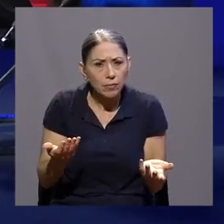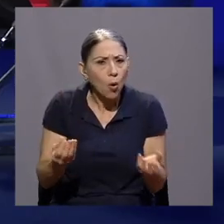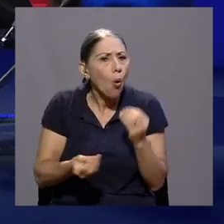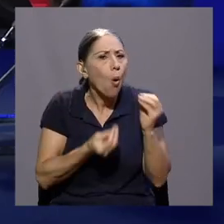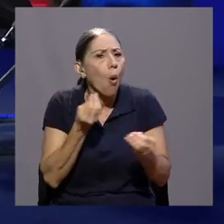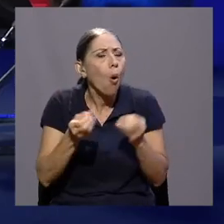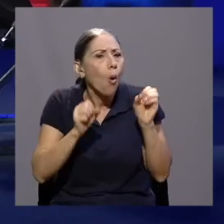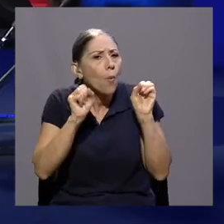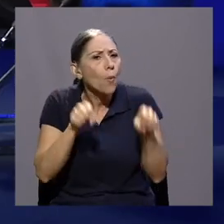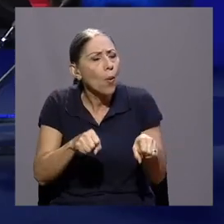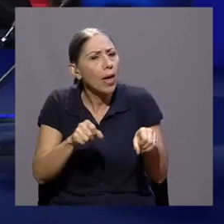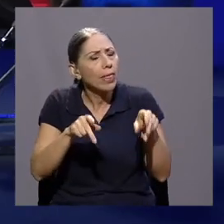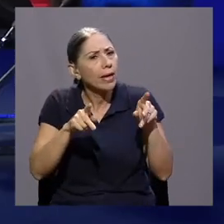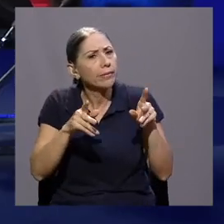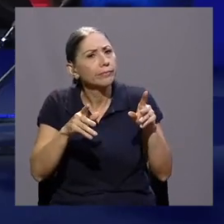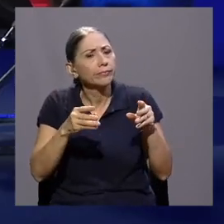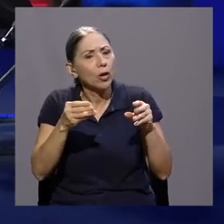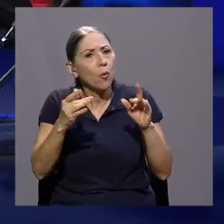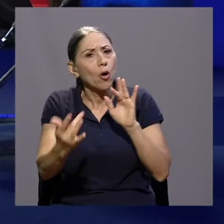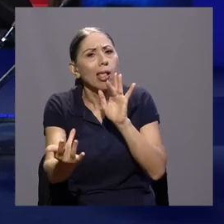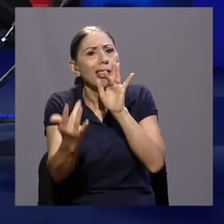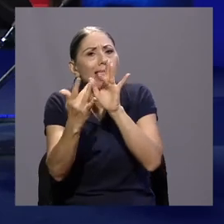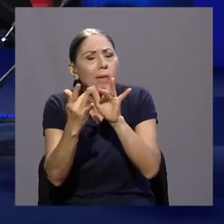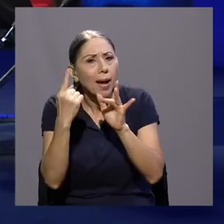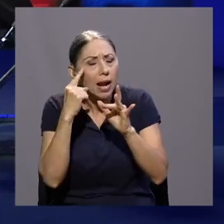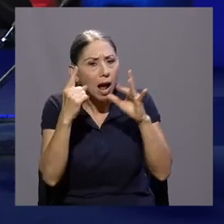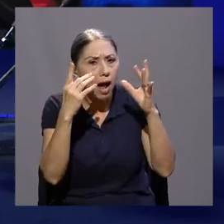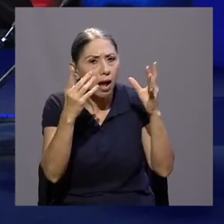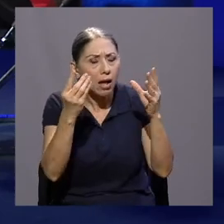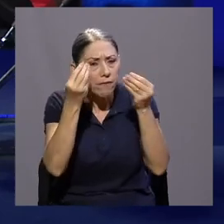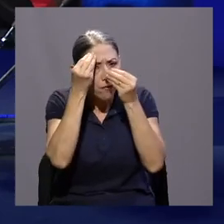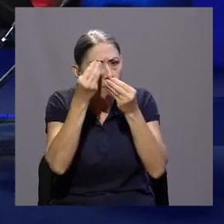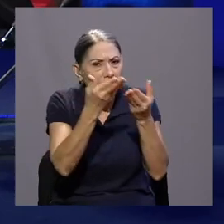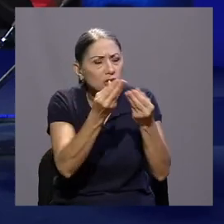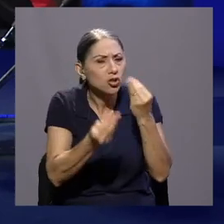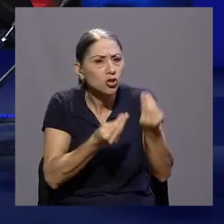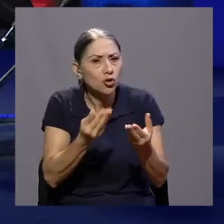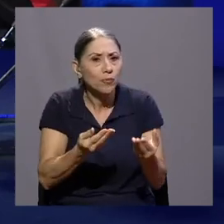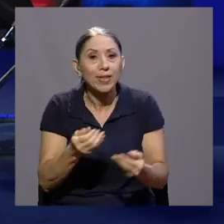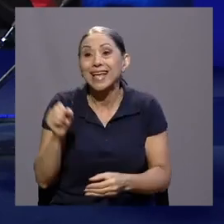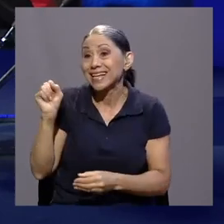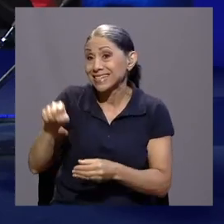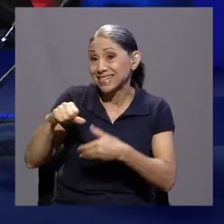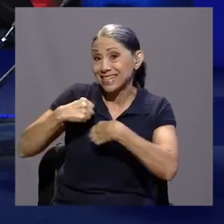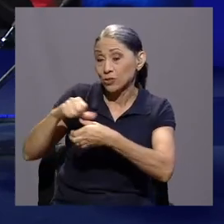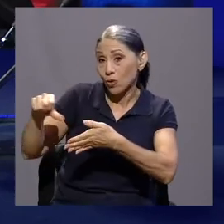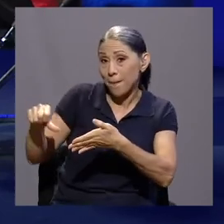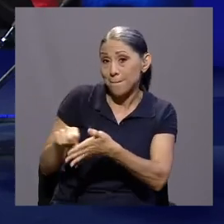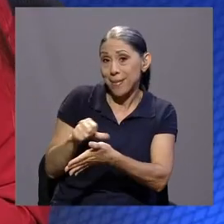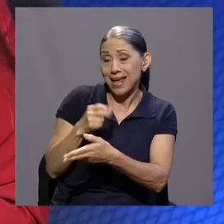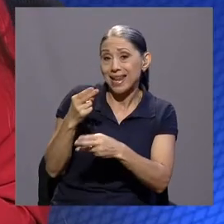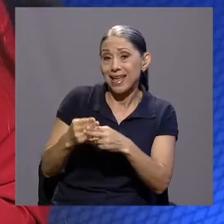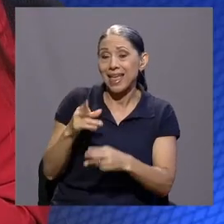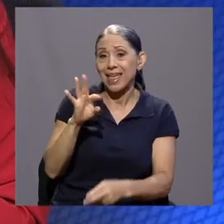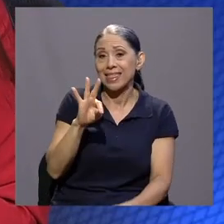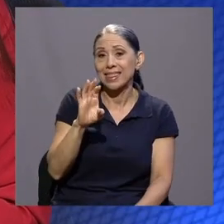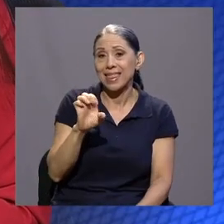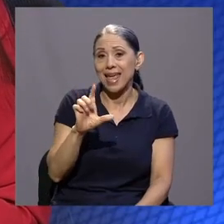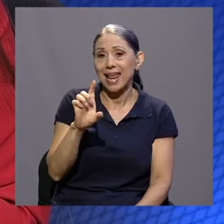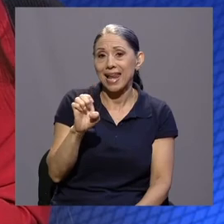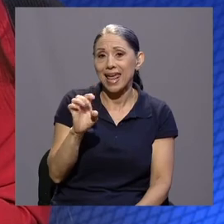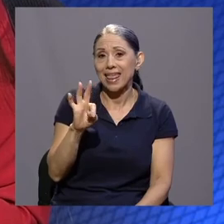obtener información? ¿A dónde podría acudir? Claro, se creó una página de teletrabajosano.com, ahí